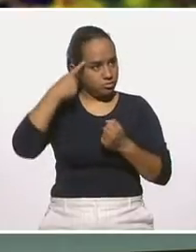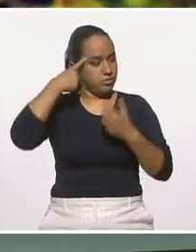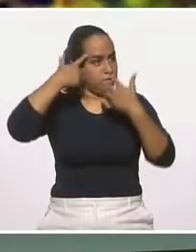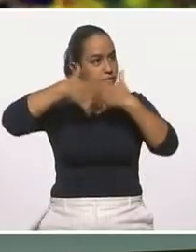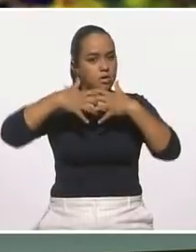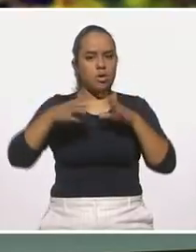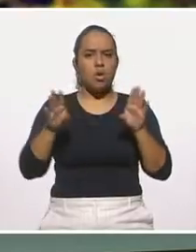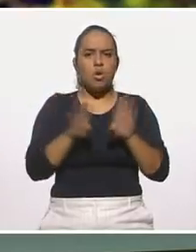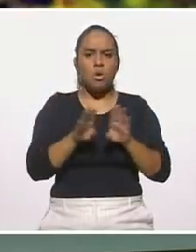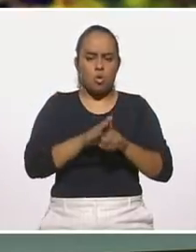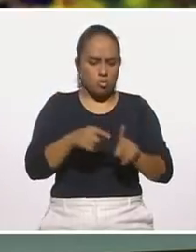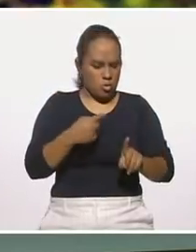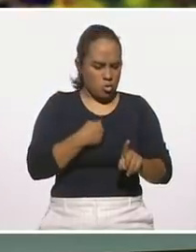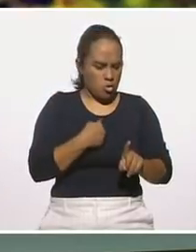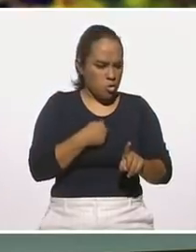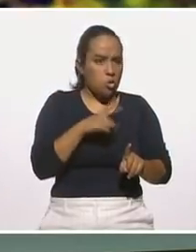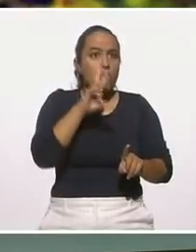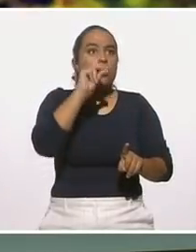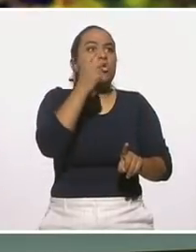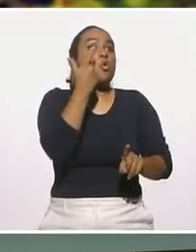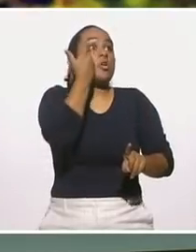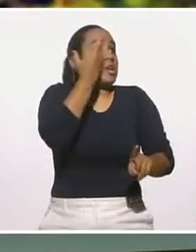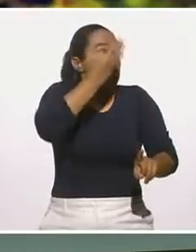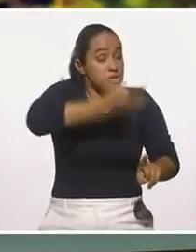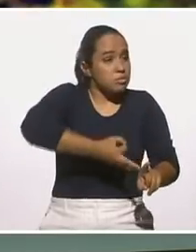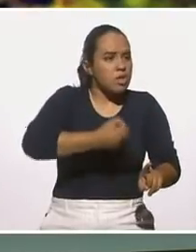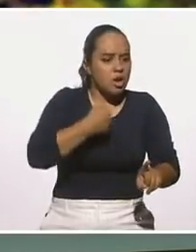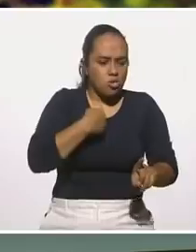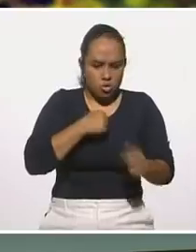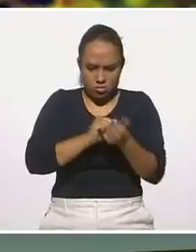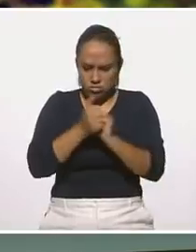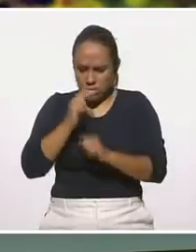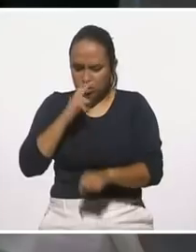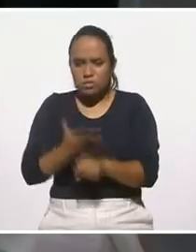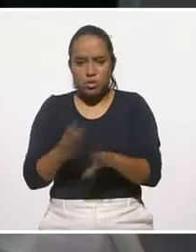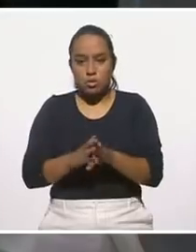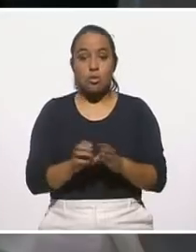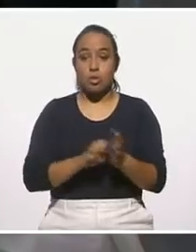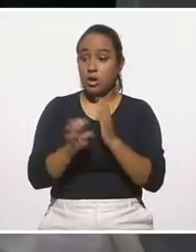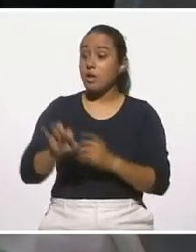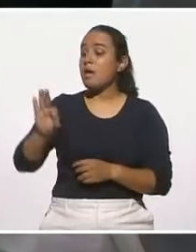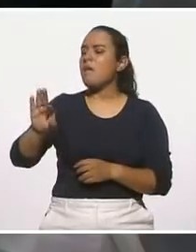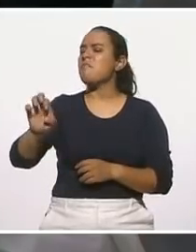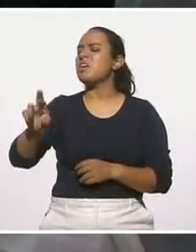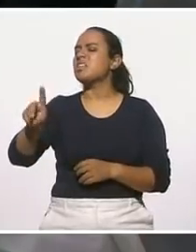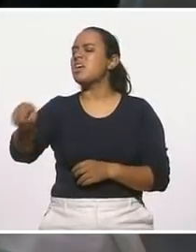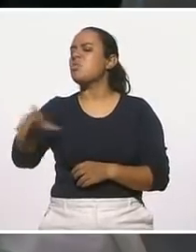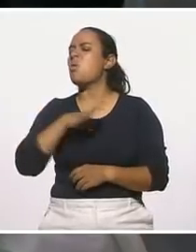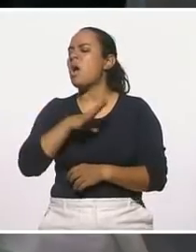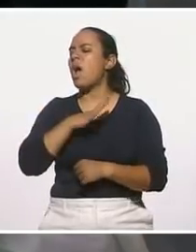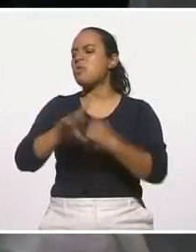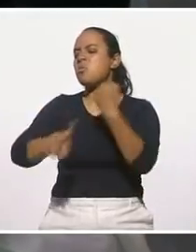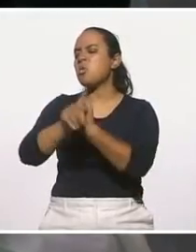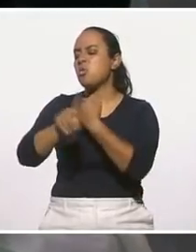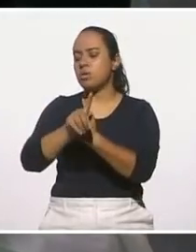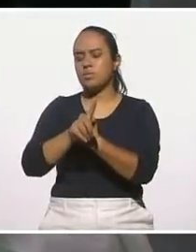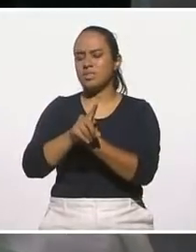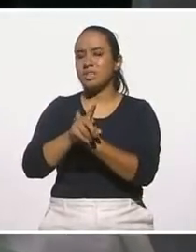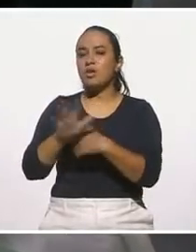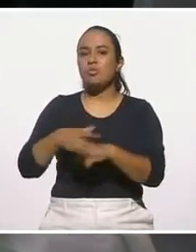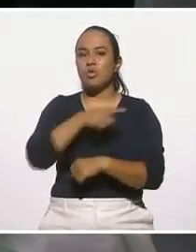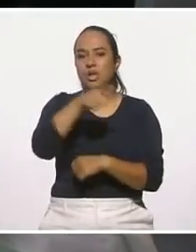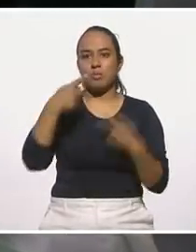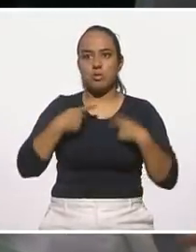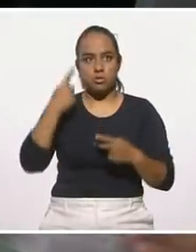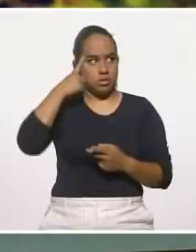voy a responsabilizarme de algo que no quiero acortar? Yo no quiero decir que digan, Fernando tiene un problema, porque es un sistema de creencias. Entonces,